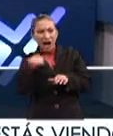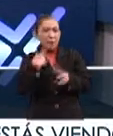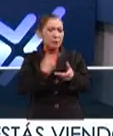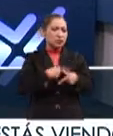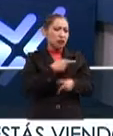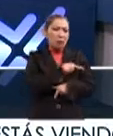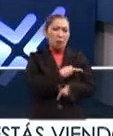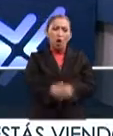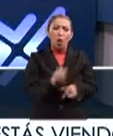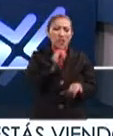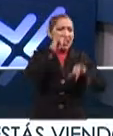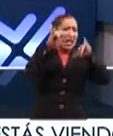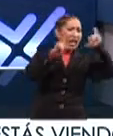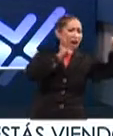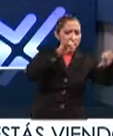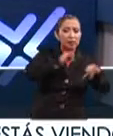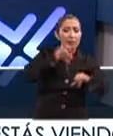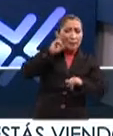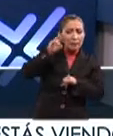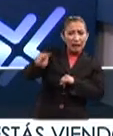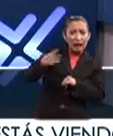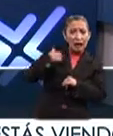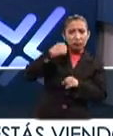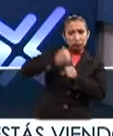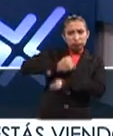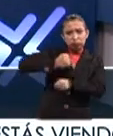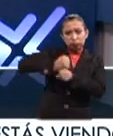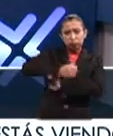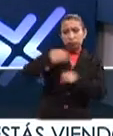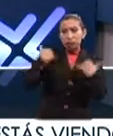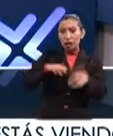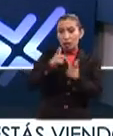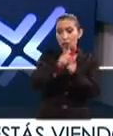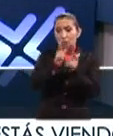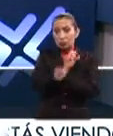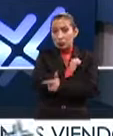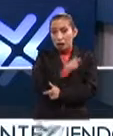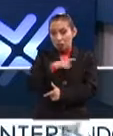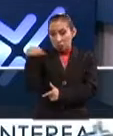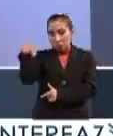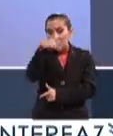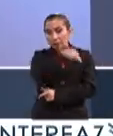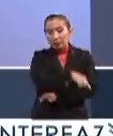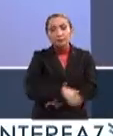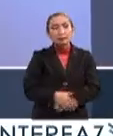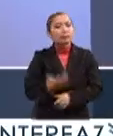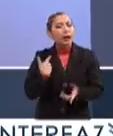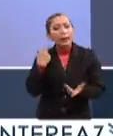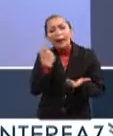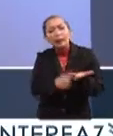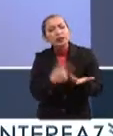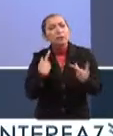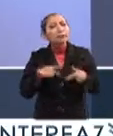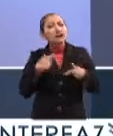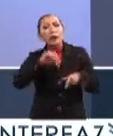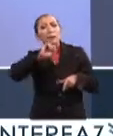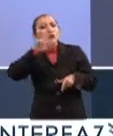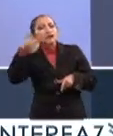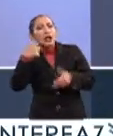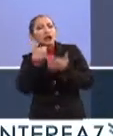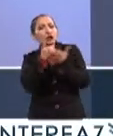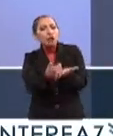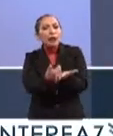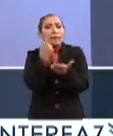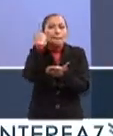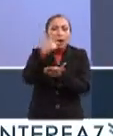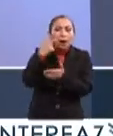marginación, también nos encontramos con altos grados de violencia y delincuencia. ¿Qué tipo de profesionales son los que ayudan